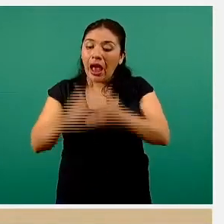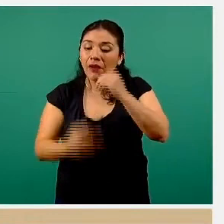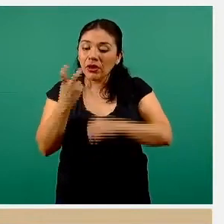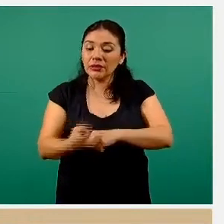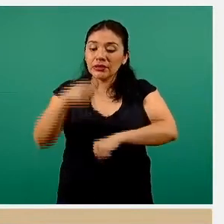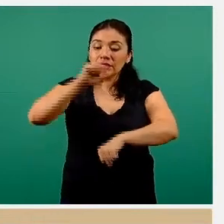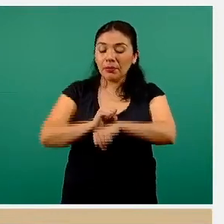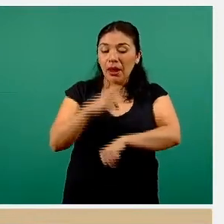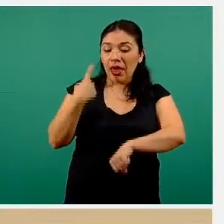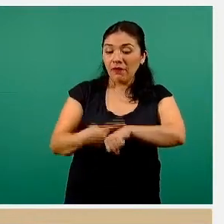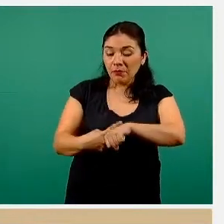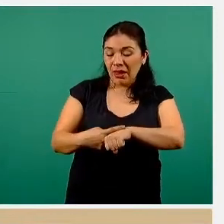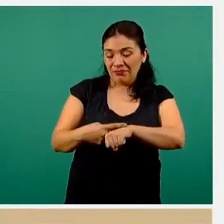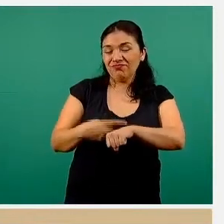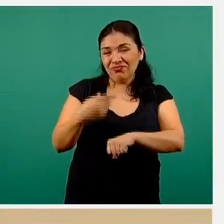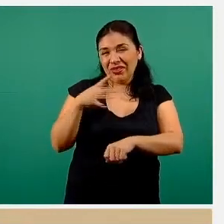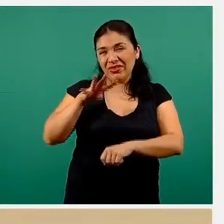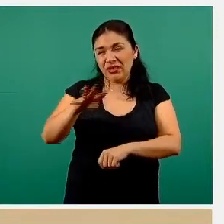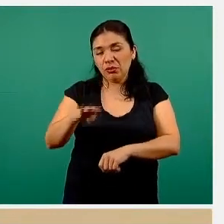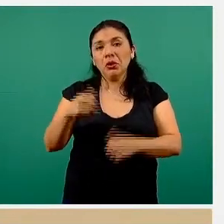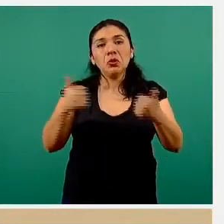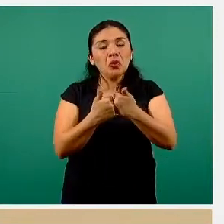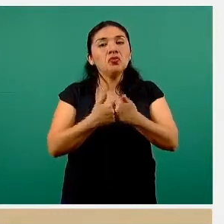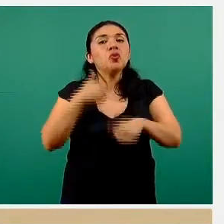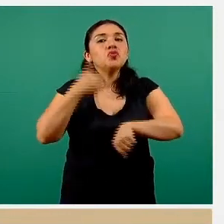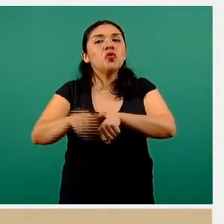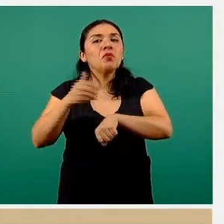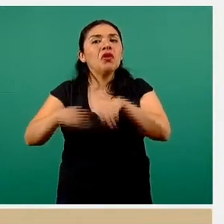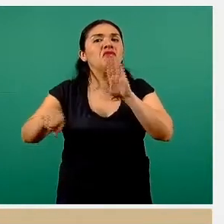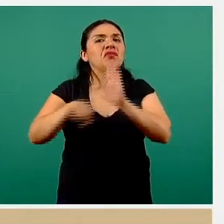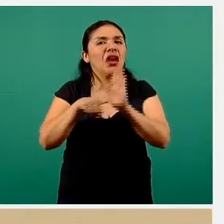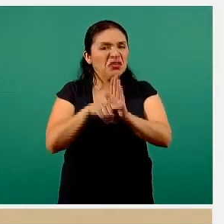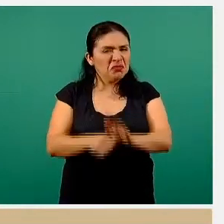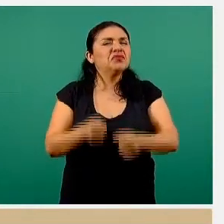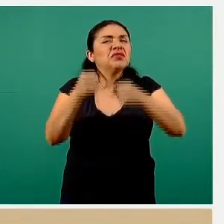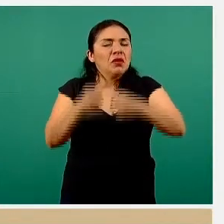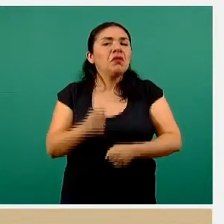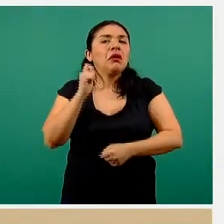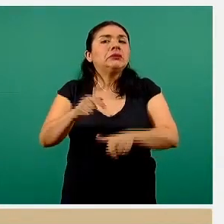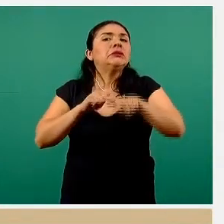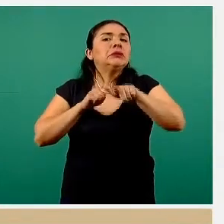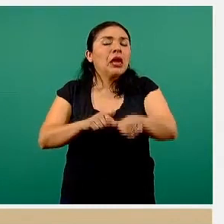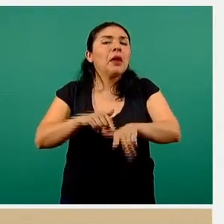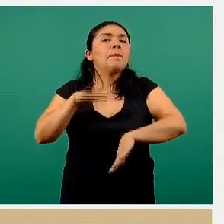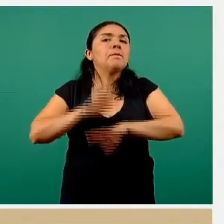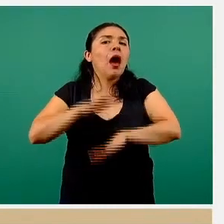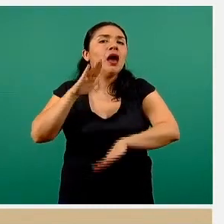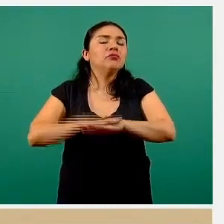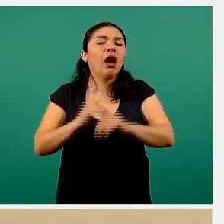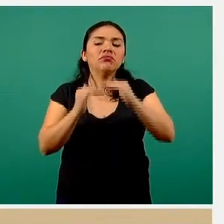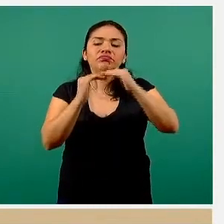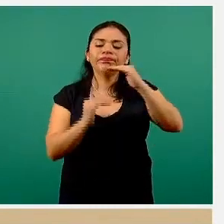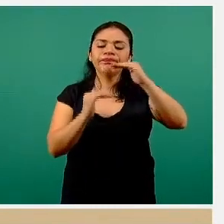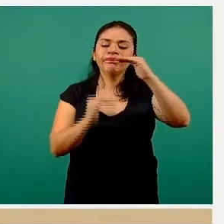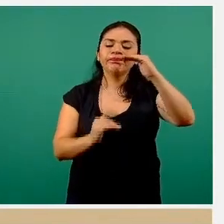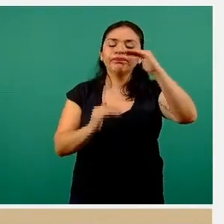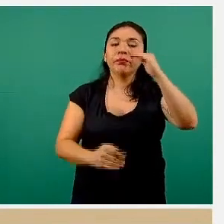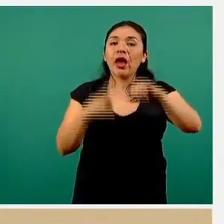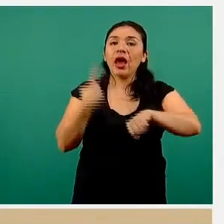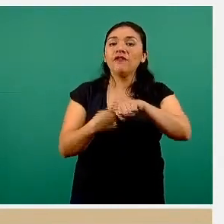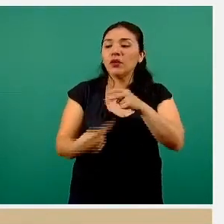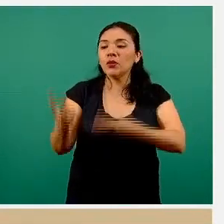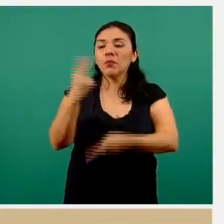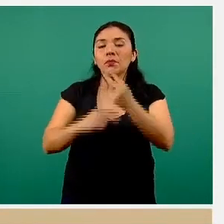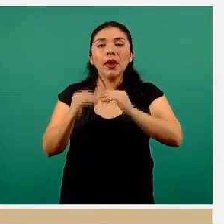epidemiológica con un número negativo, que significaría continuar con esta tendencia a la disminución